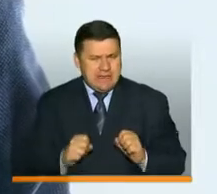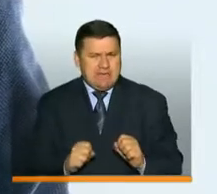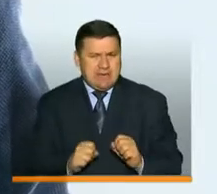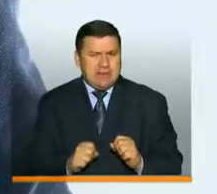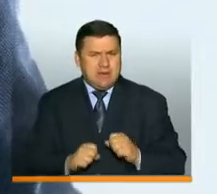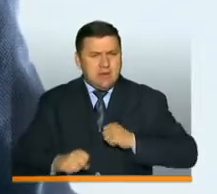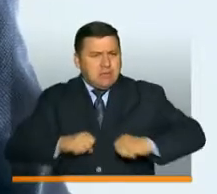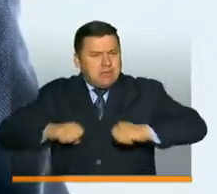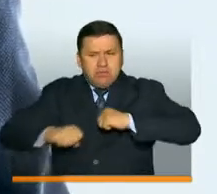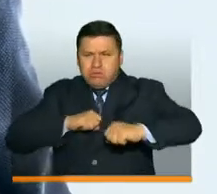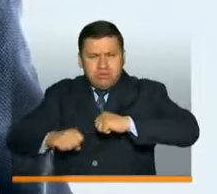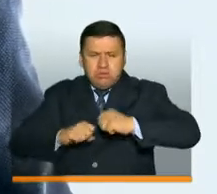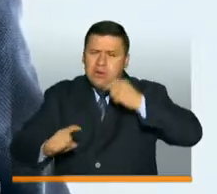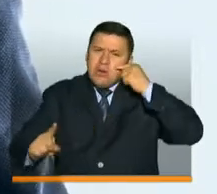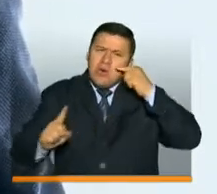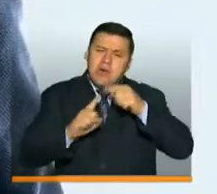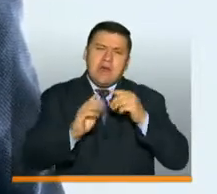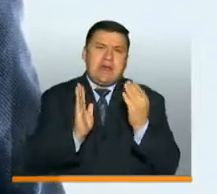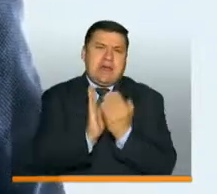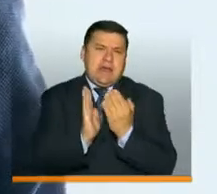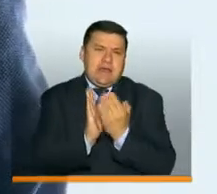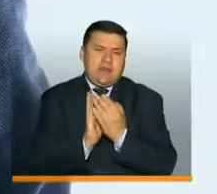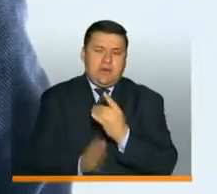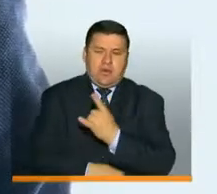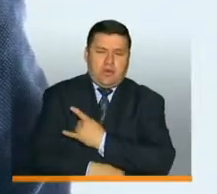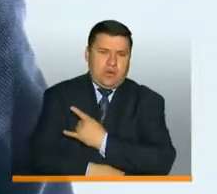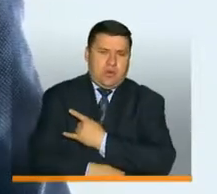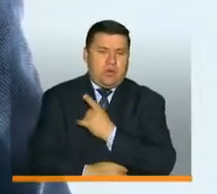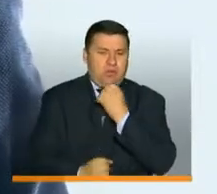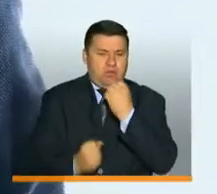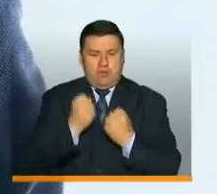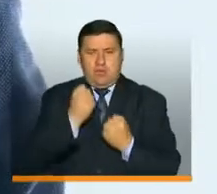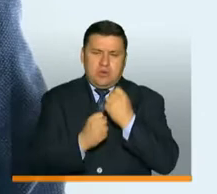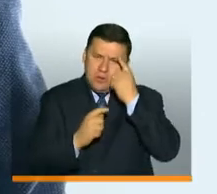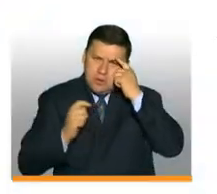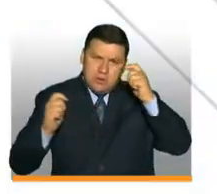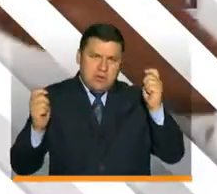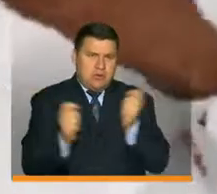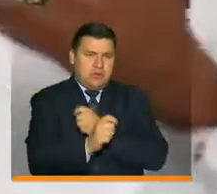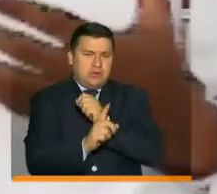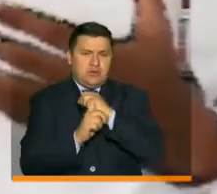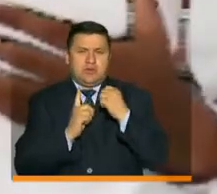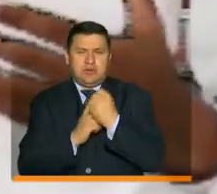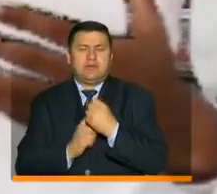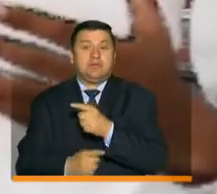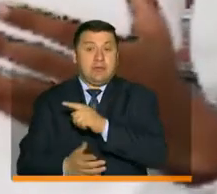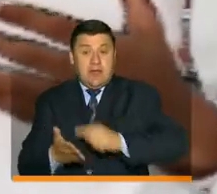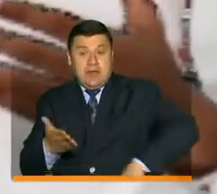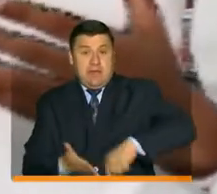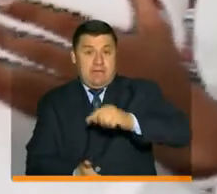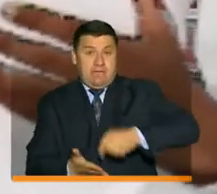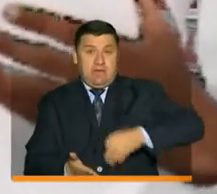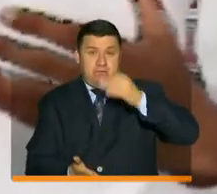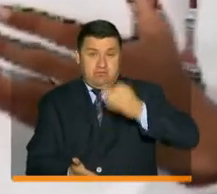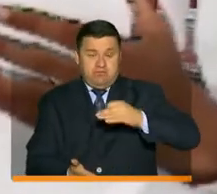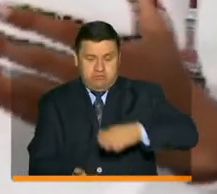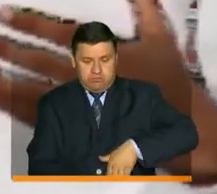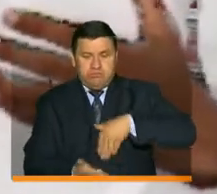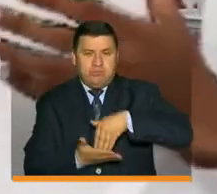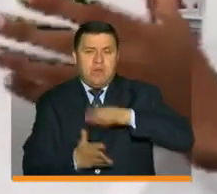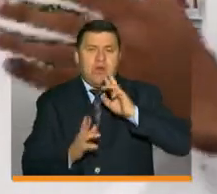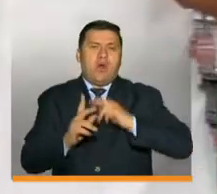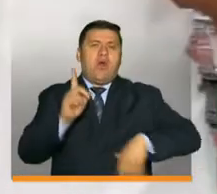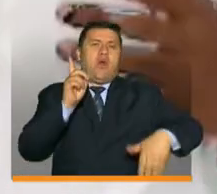diferentes actores, apostándole a la educación superior como motor de transformación social. Con esta firme decisión hemos podido